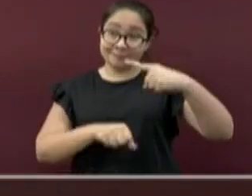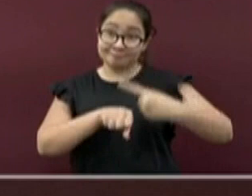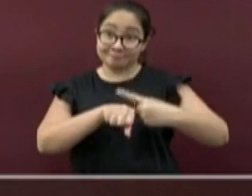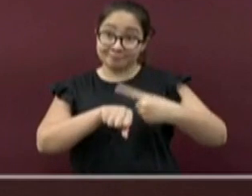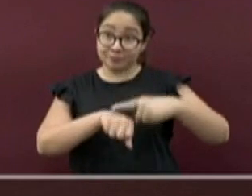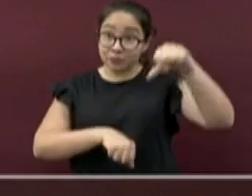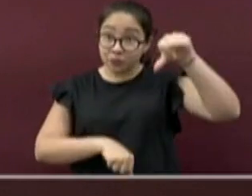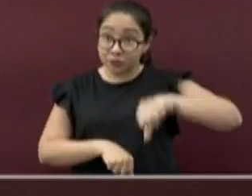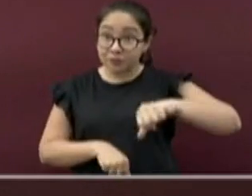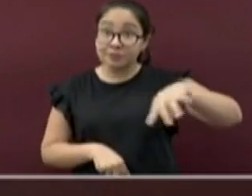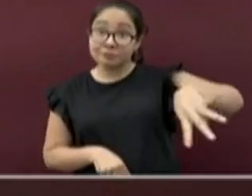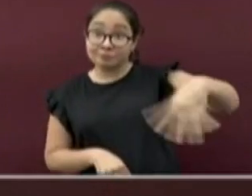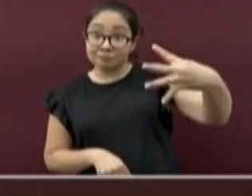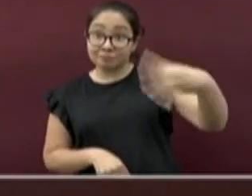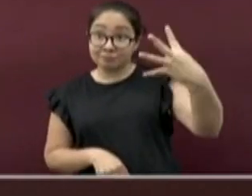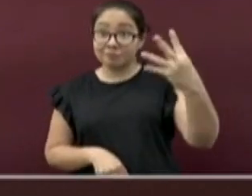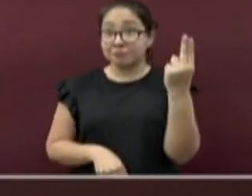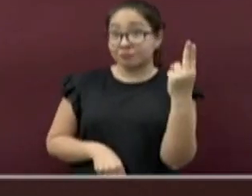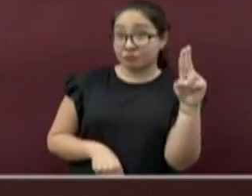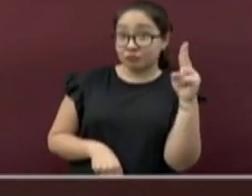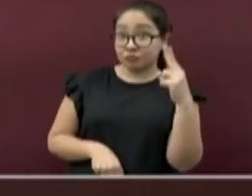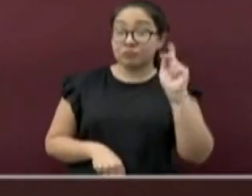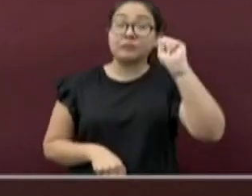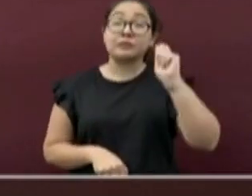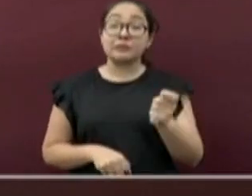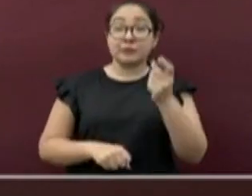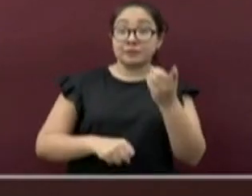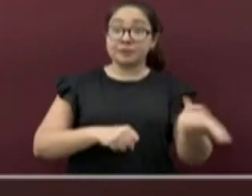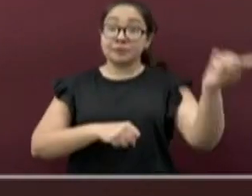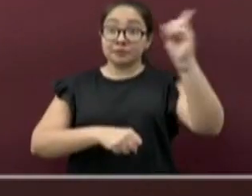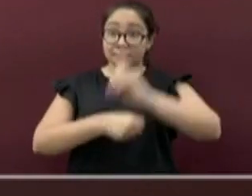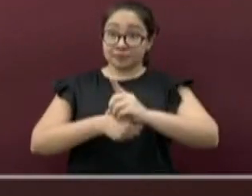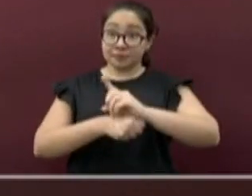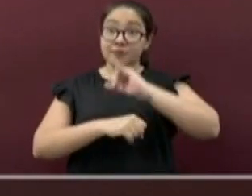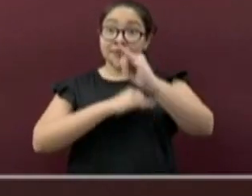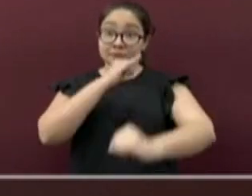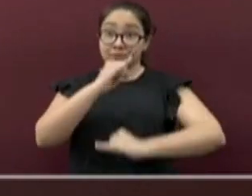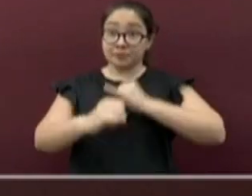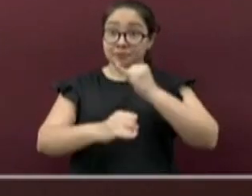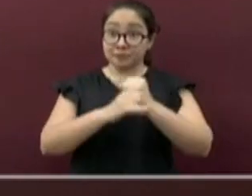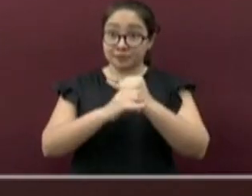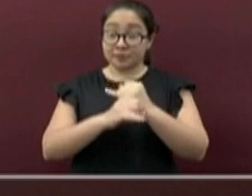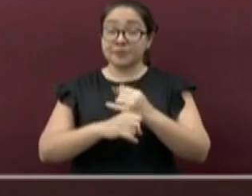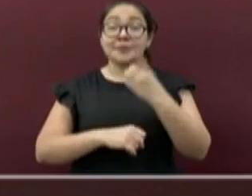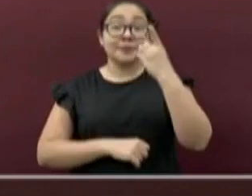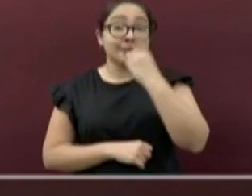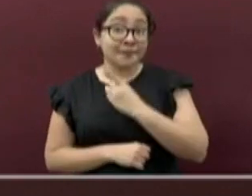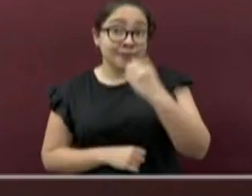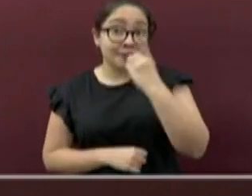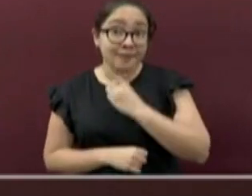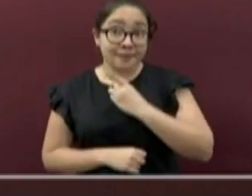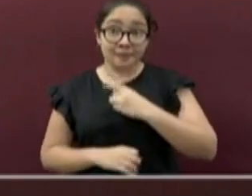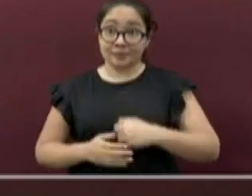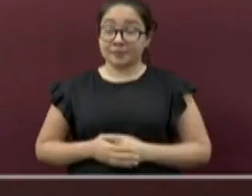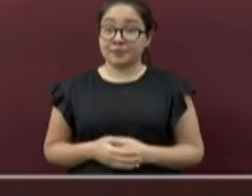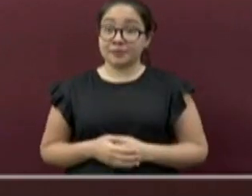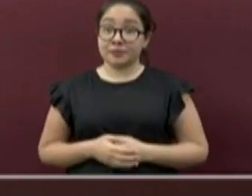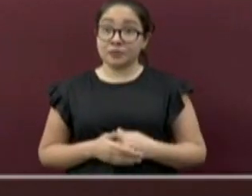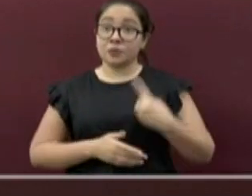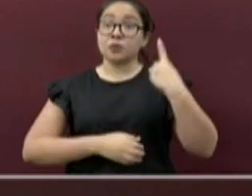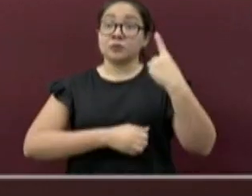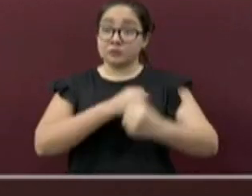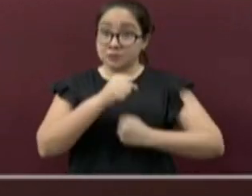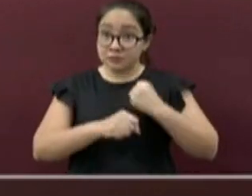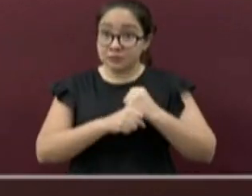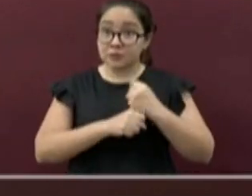se celebra el Día Mundial de Diabetes. Cada año se conmemora este